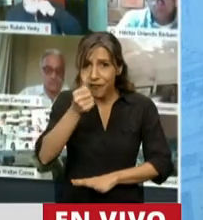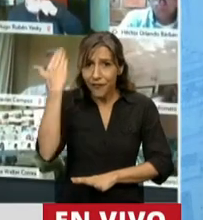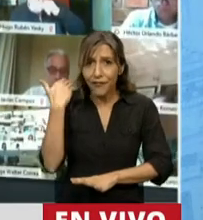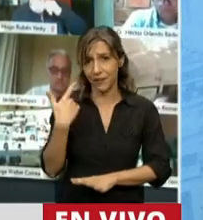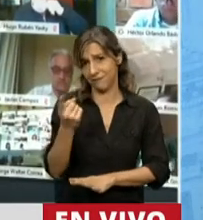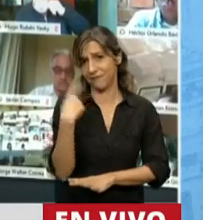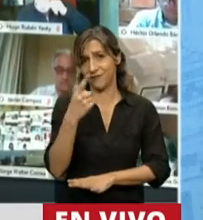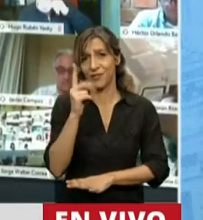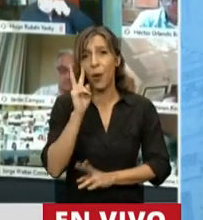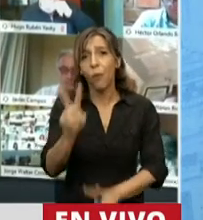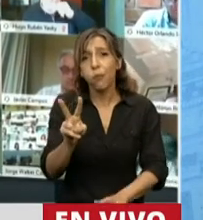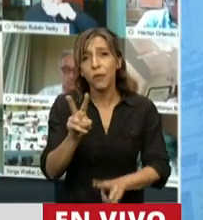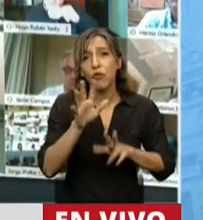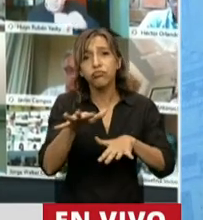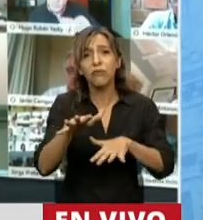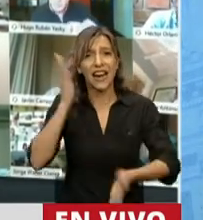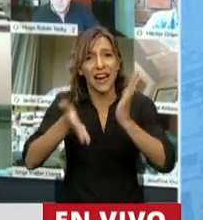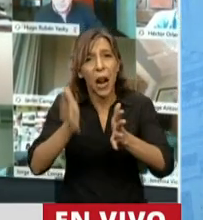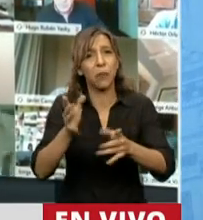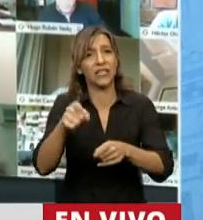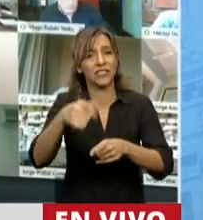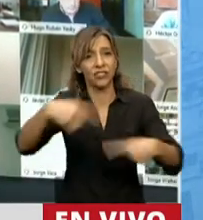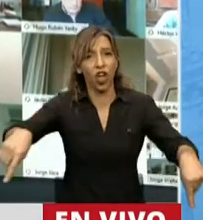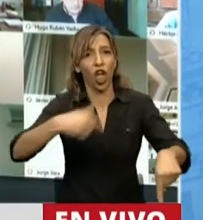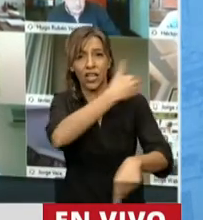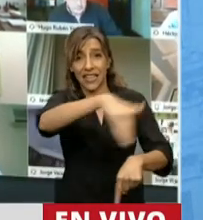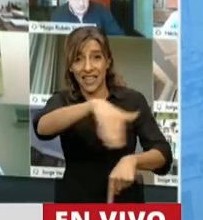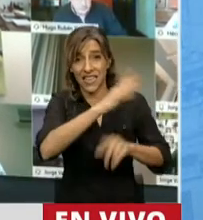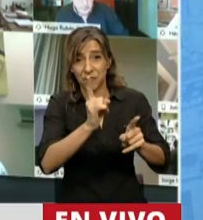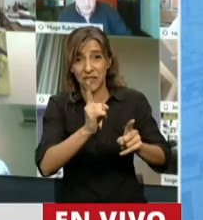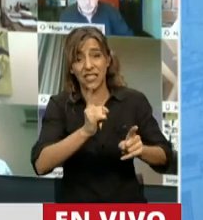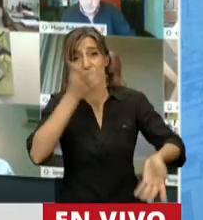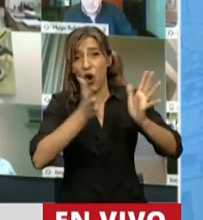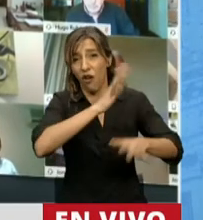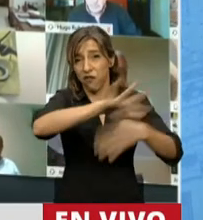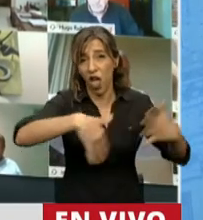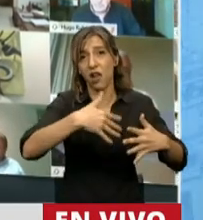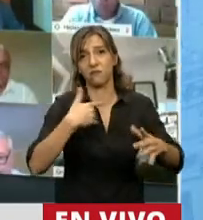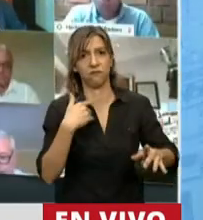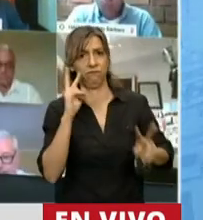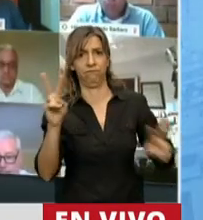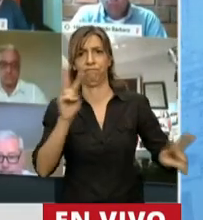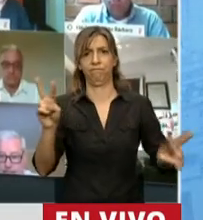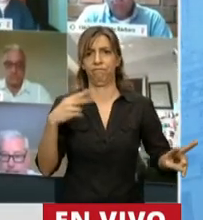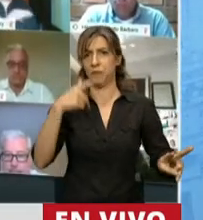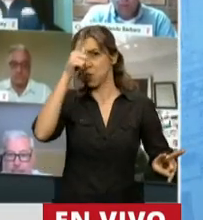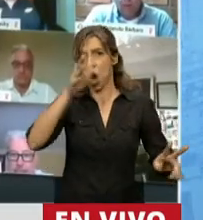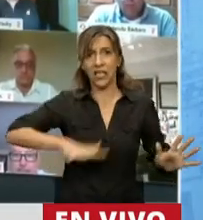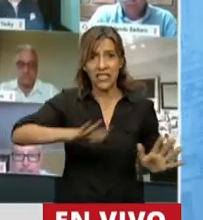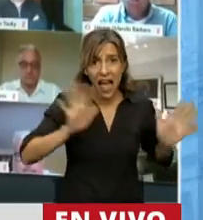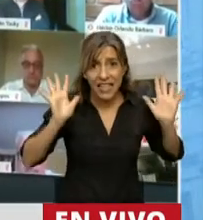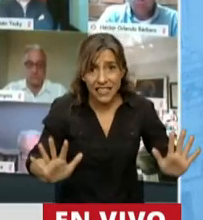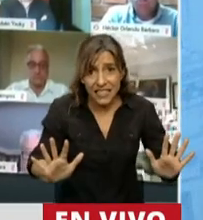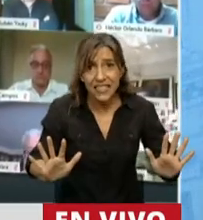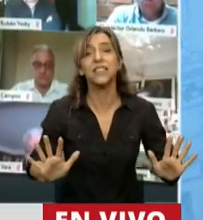represión de detenidos, con los hechos de violencia que suscitaron en las calles porteñas, que la fuerza policial se convirtió en